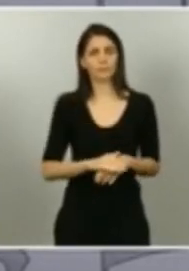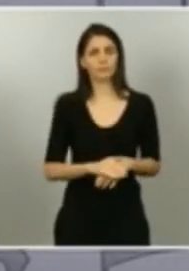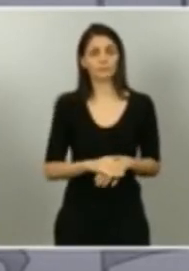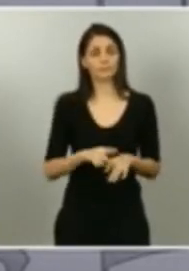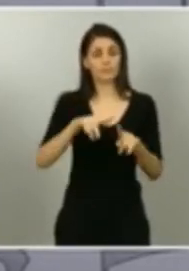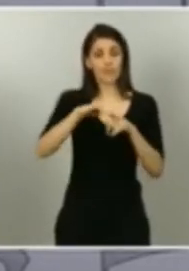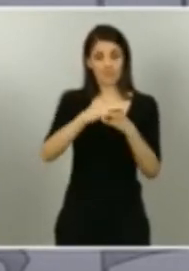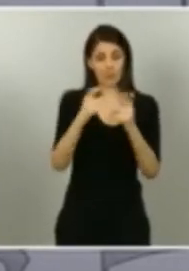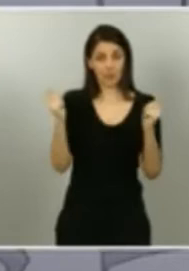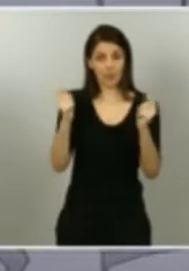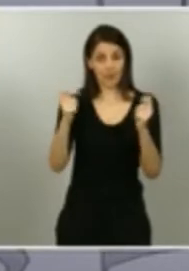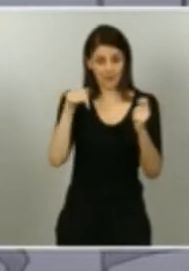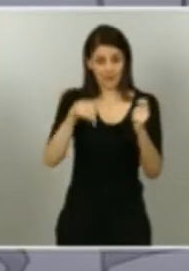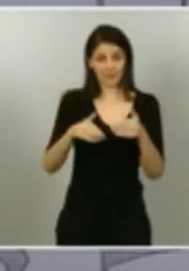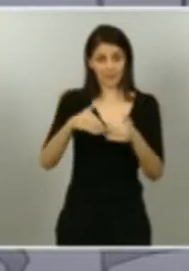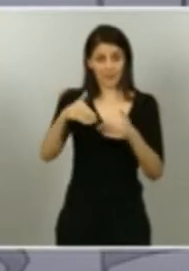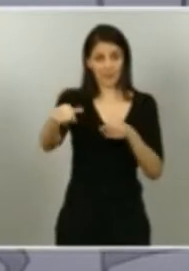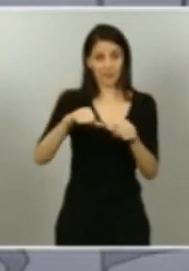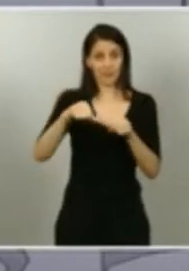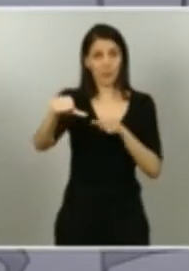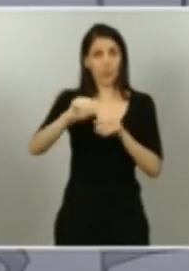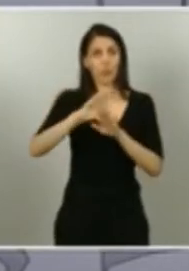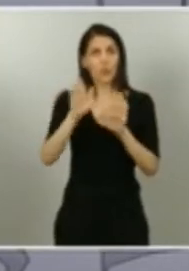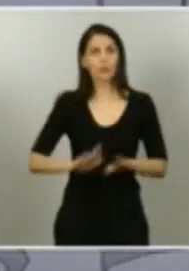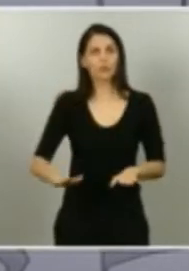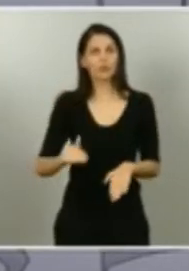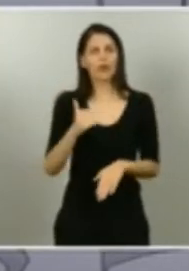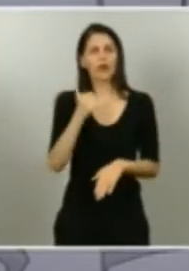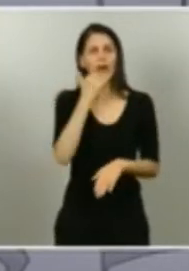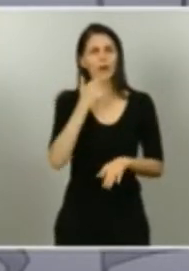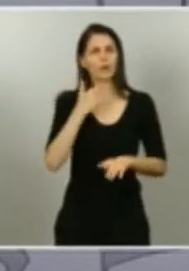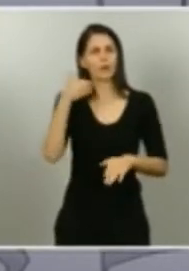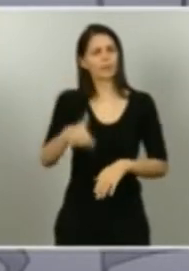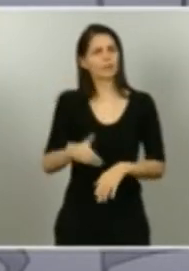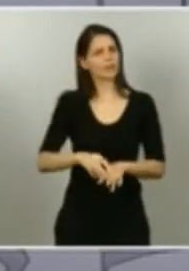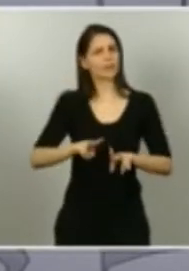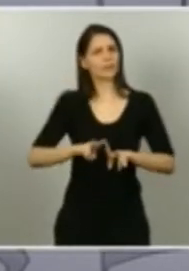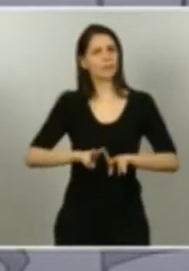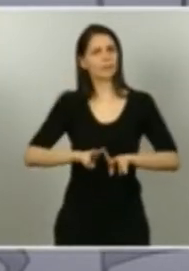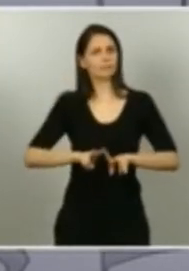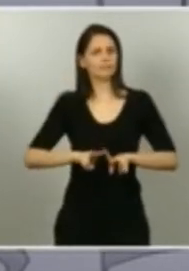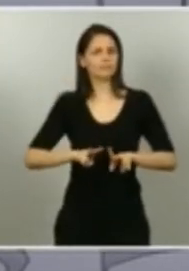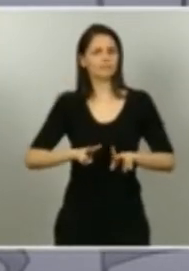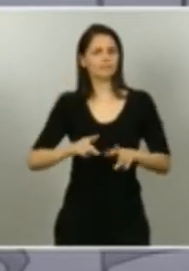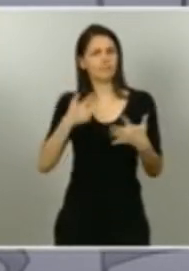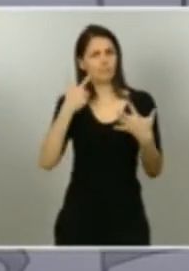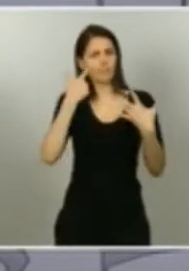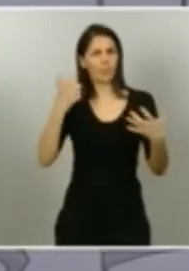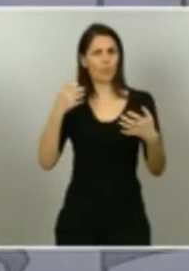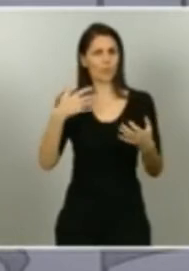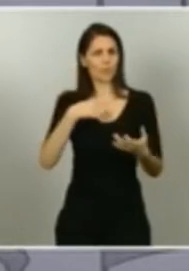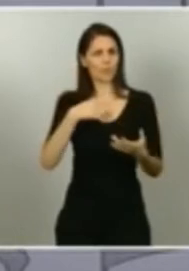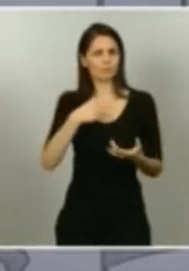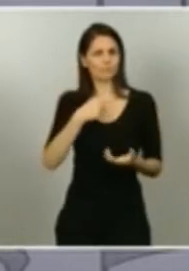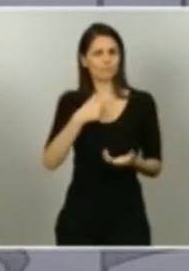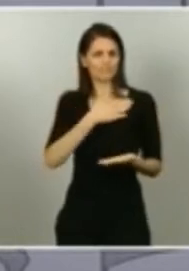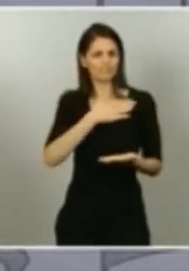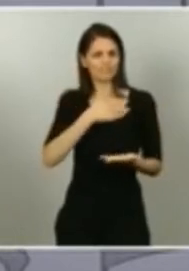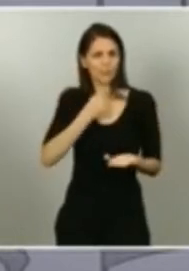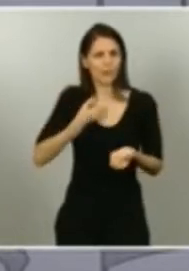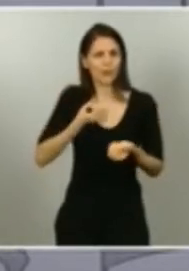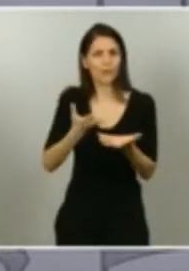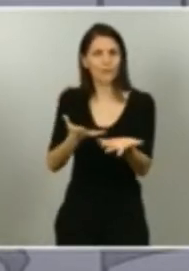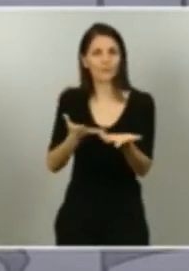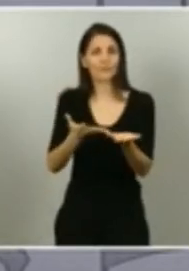sustancial que me gustaría compartir con todos ustedes, y es que la máxima responsabilidad en la gestión de la desescalada se traslada